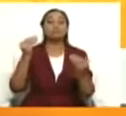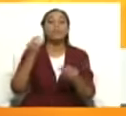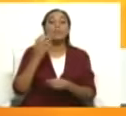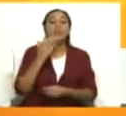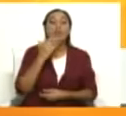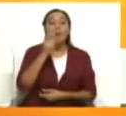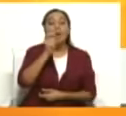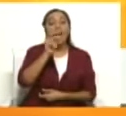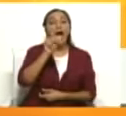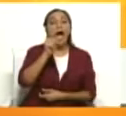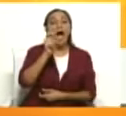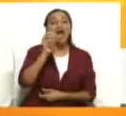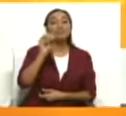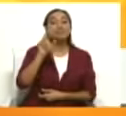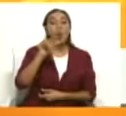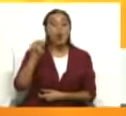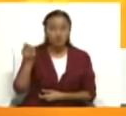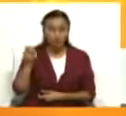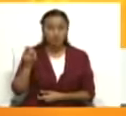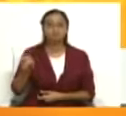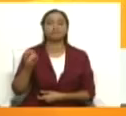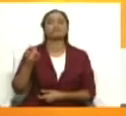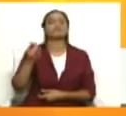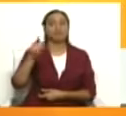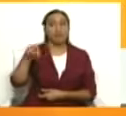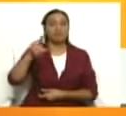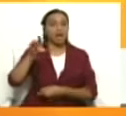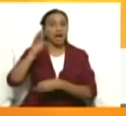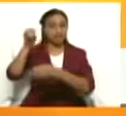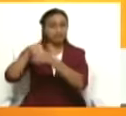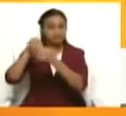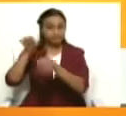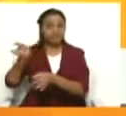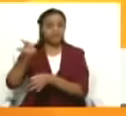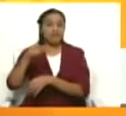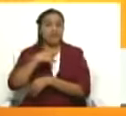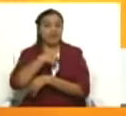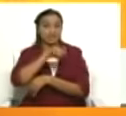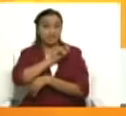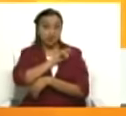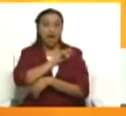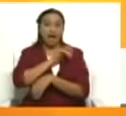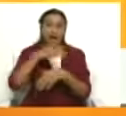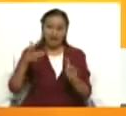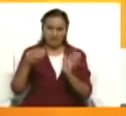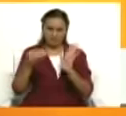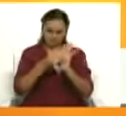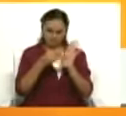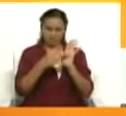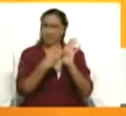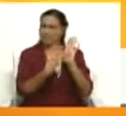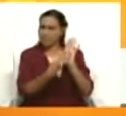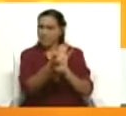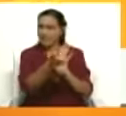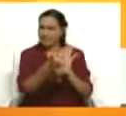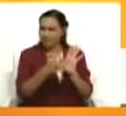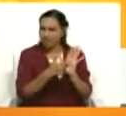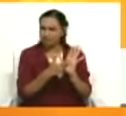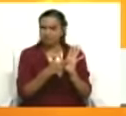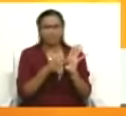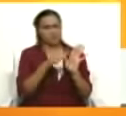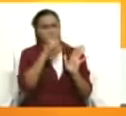pasa borracho en Madrid, España. Aparecía en el expediente de la Corte Penal como una persona desaparecida. Otra persona